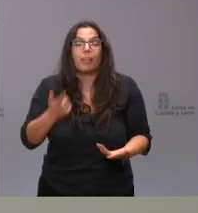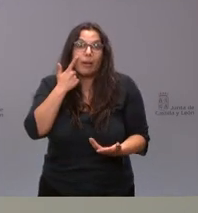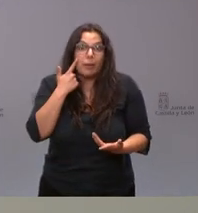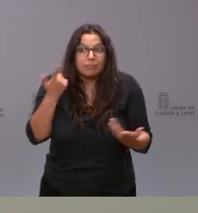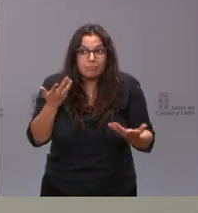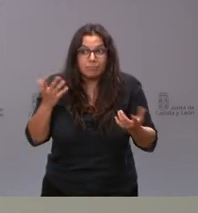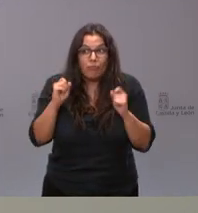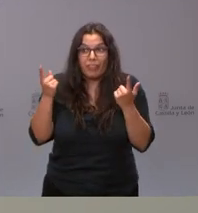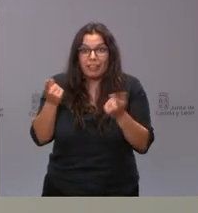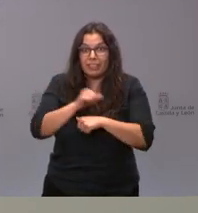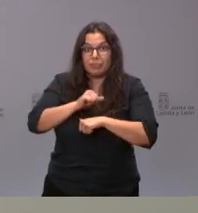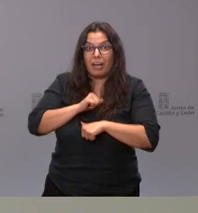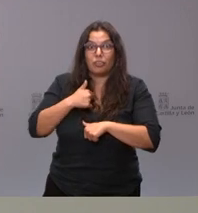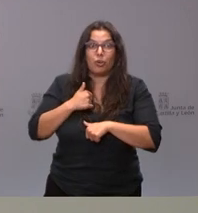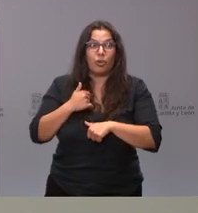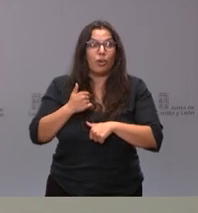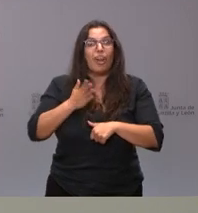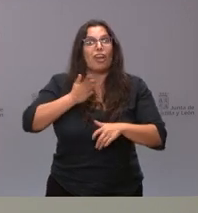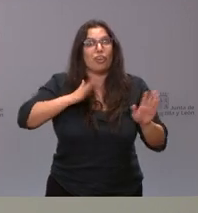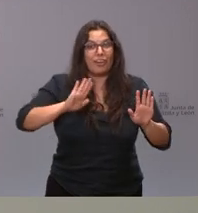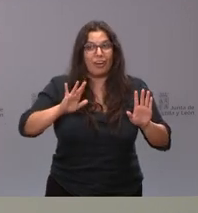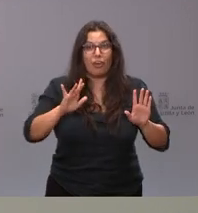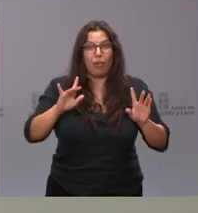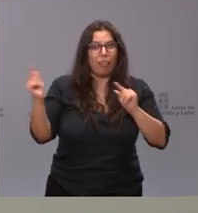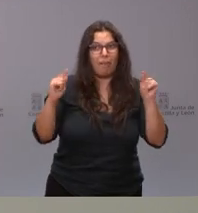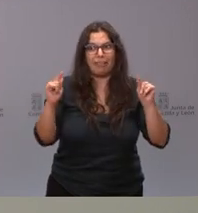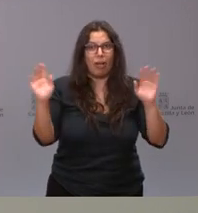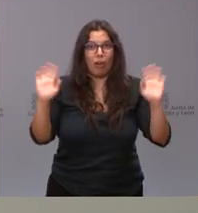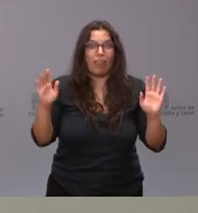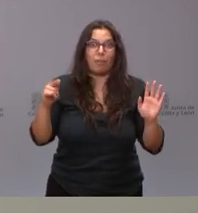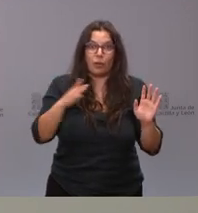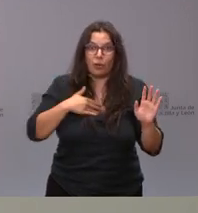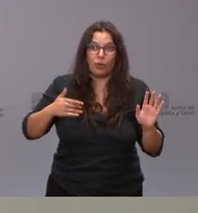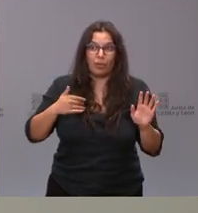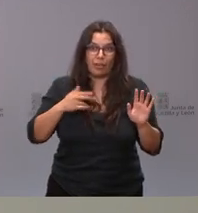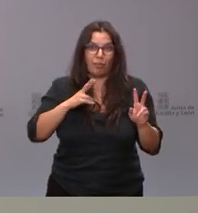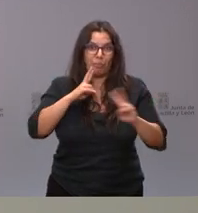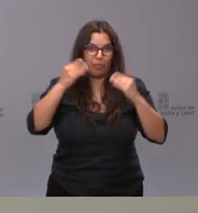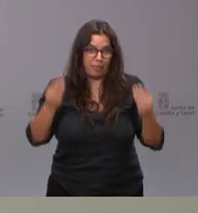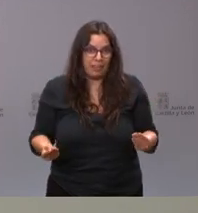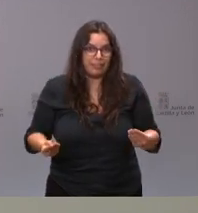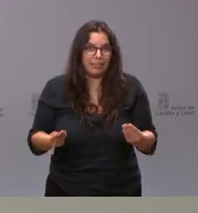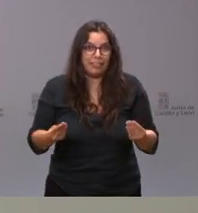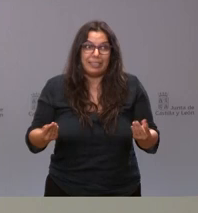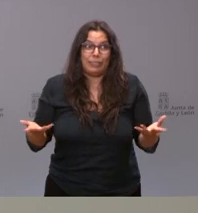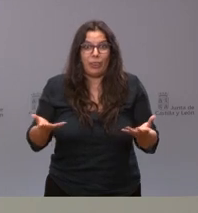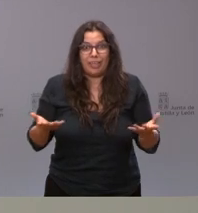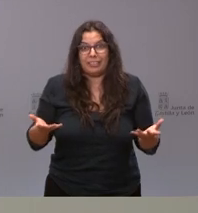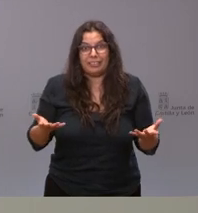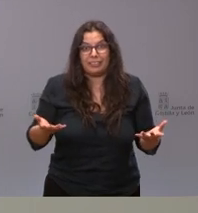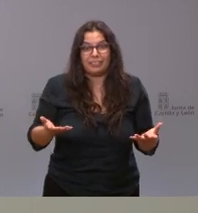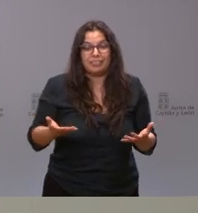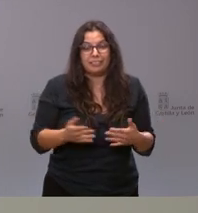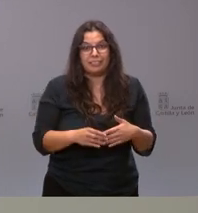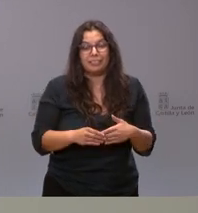es la última. No quiero con ello abrir un debate, pero sí me gustaría no dar una información equivocada. Y, de ese punto de vista, sin entrar